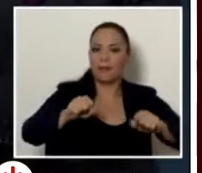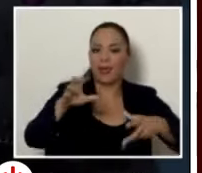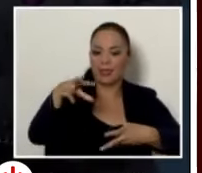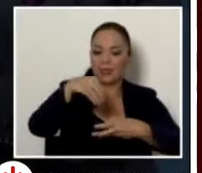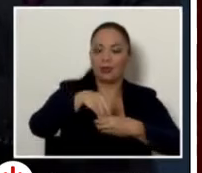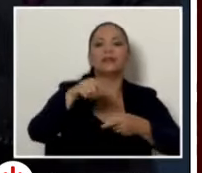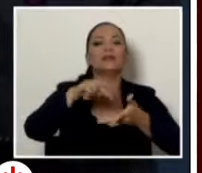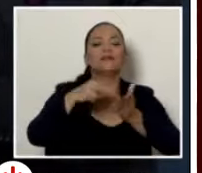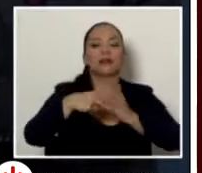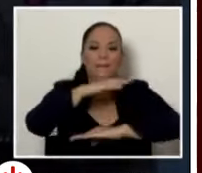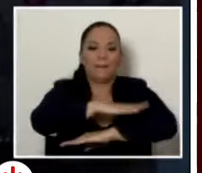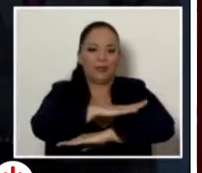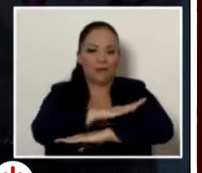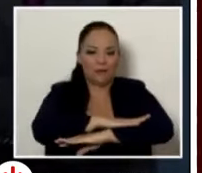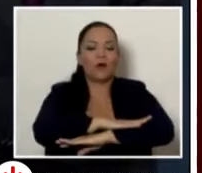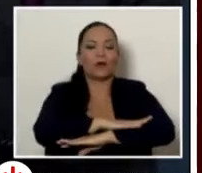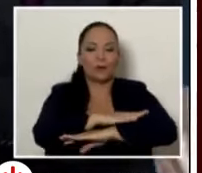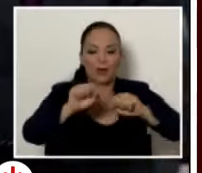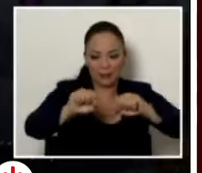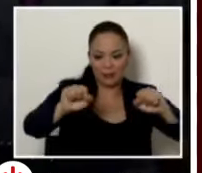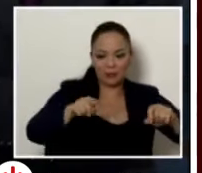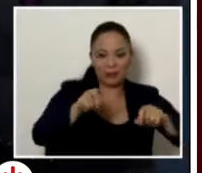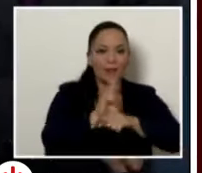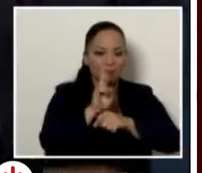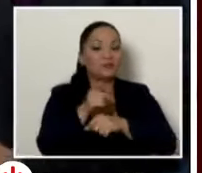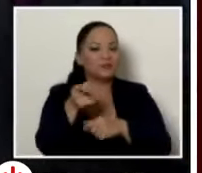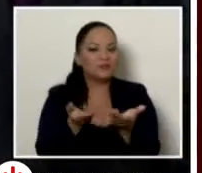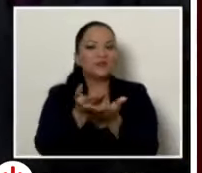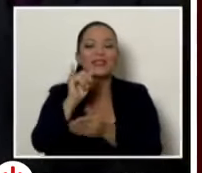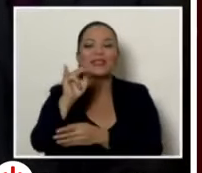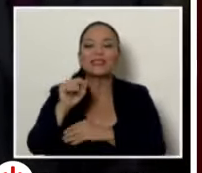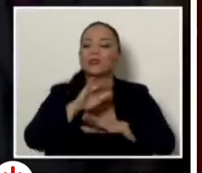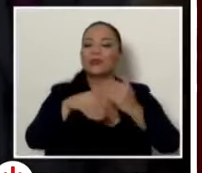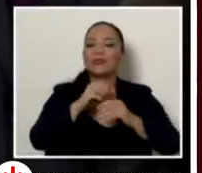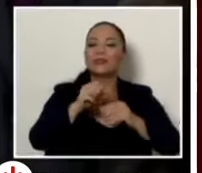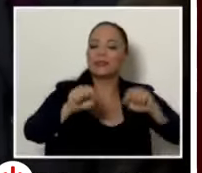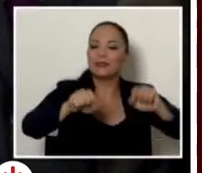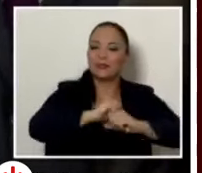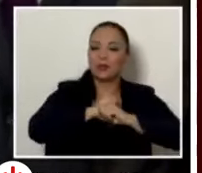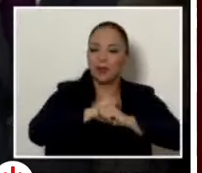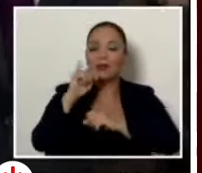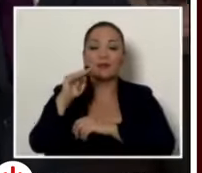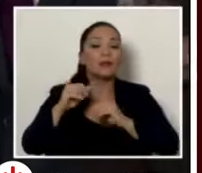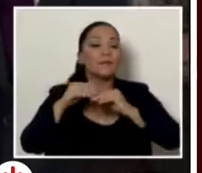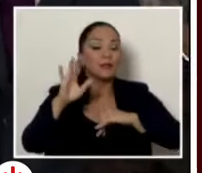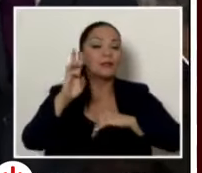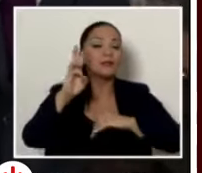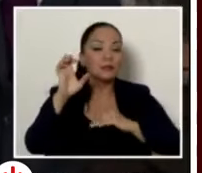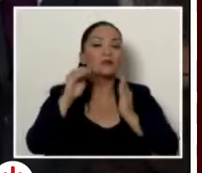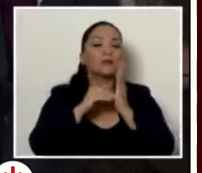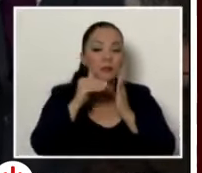plataforma tecnológica que va a ser aporte del INSS y que además todo el sistema de seguridad que el INSS ya ha invertido, más de 600 millones, será